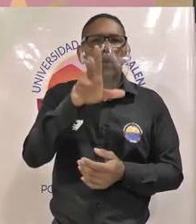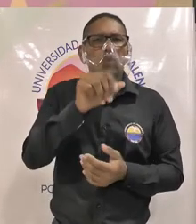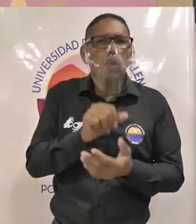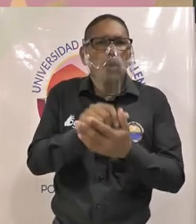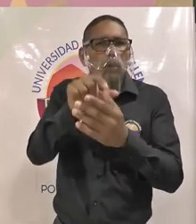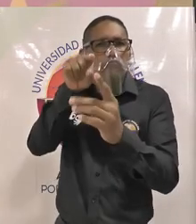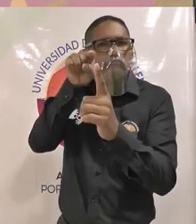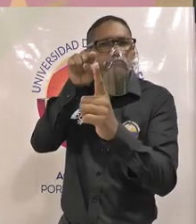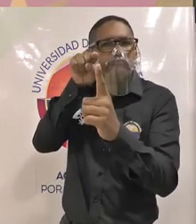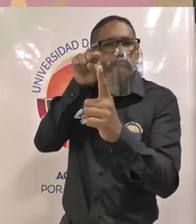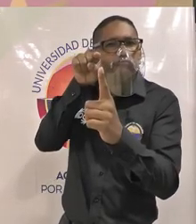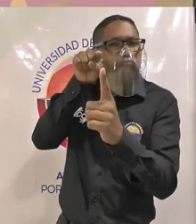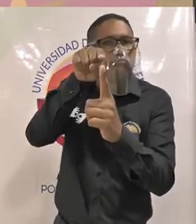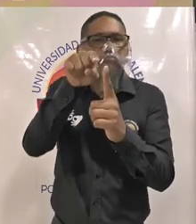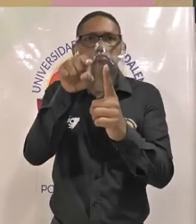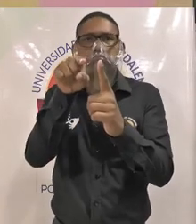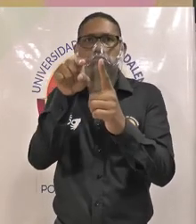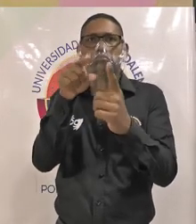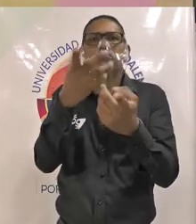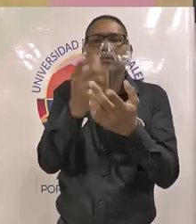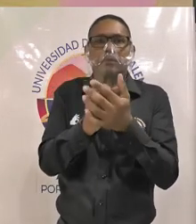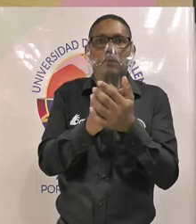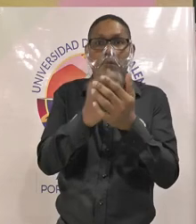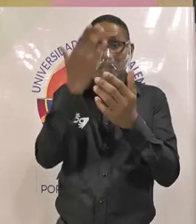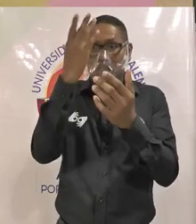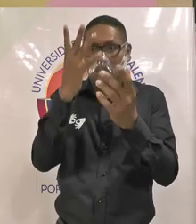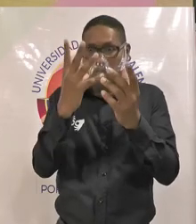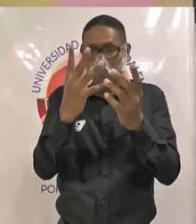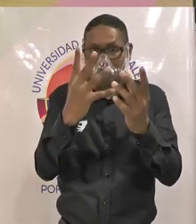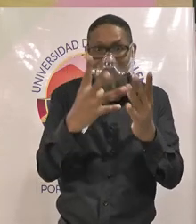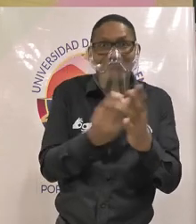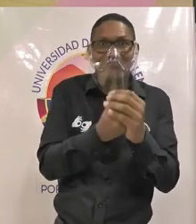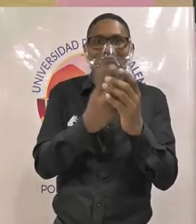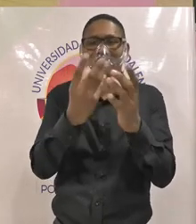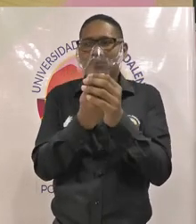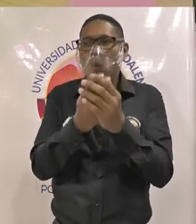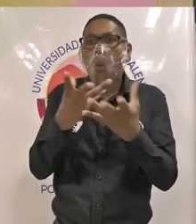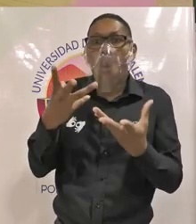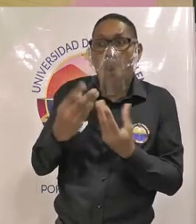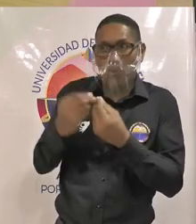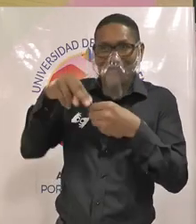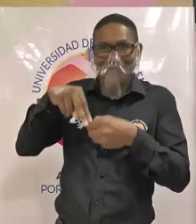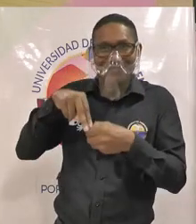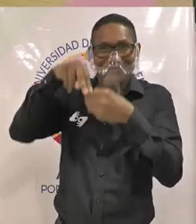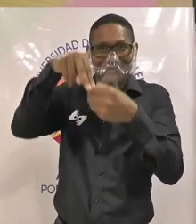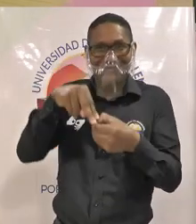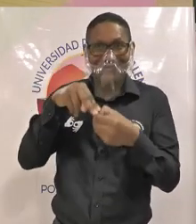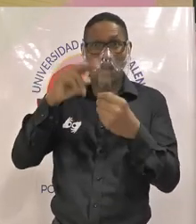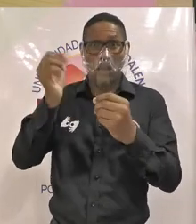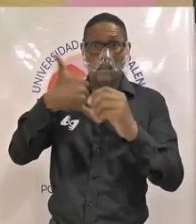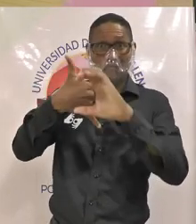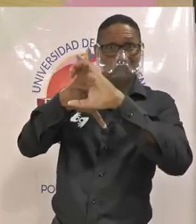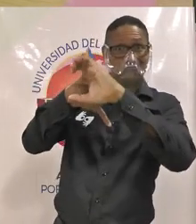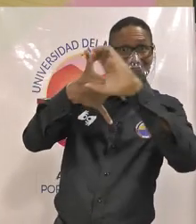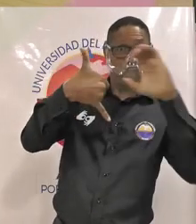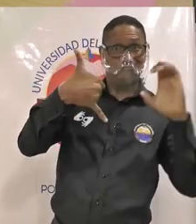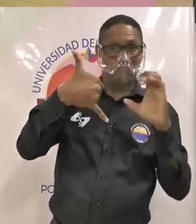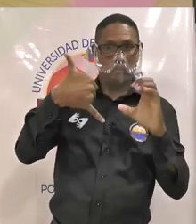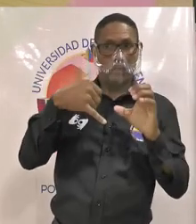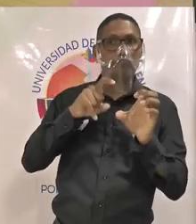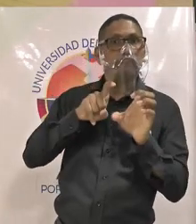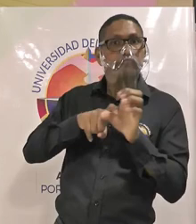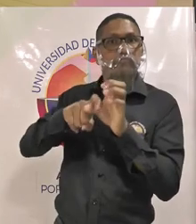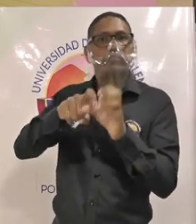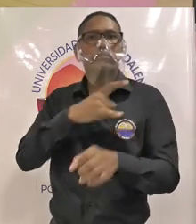las garantías e inclusión del estudiantado indígena del caribe colombiano en las uniones respecto